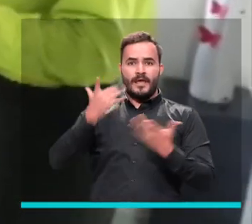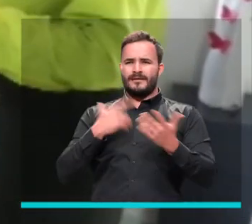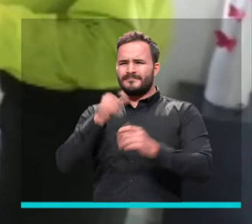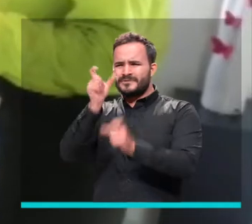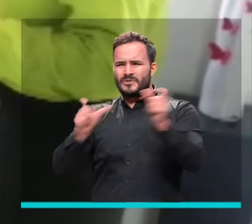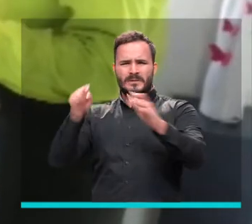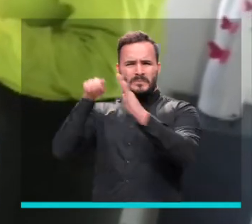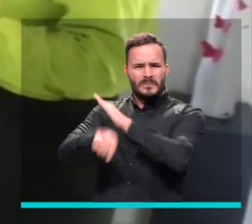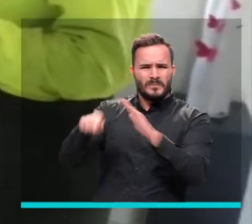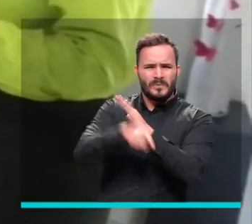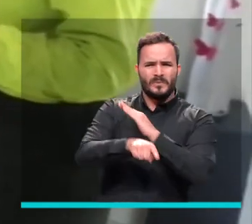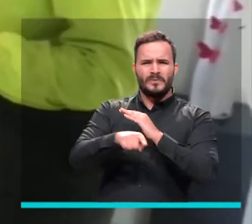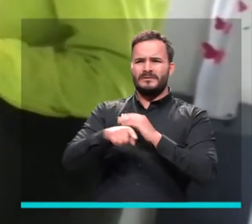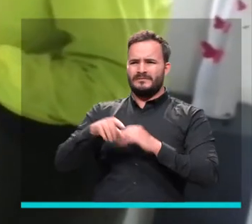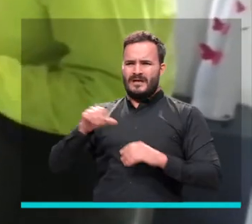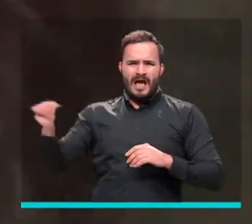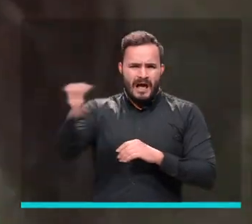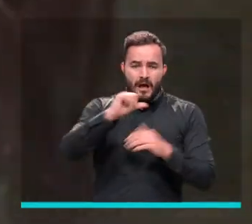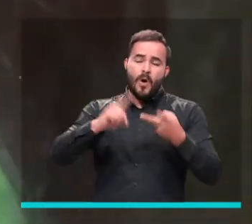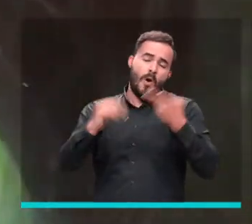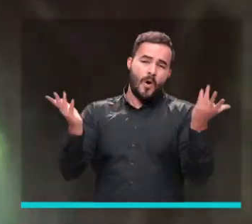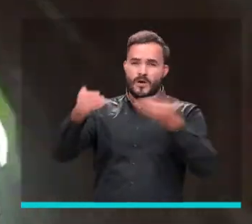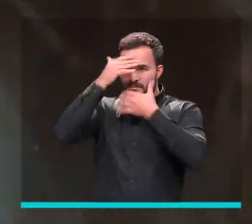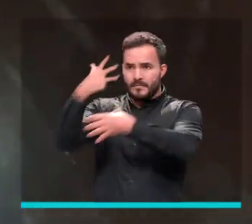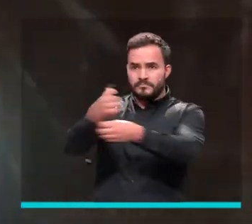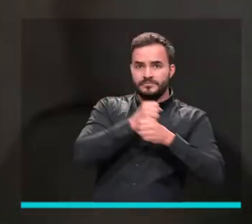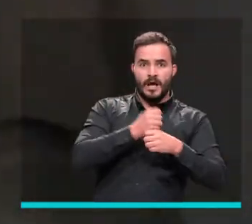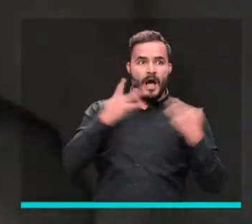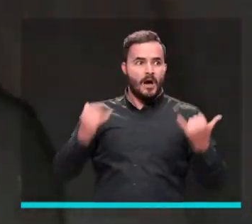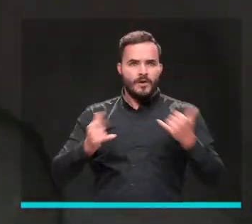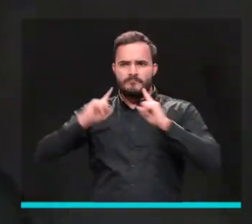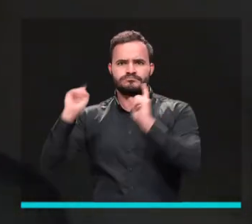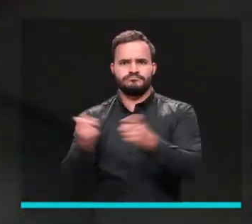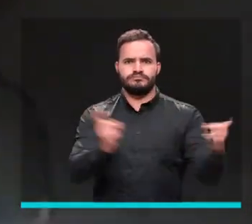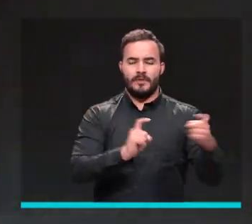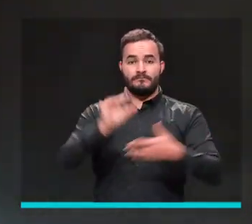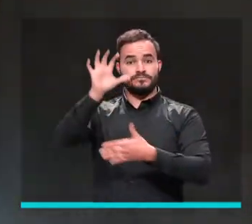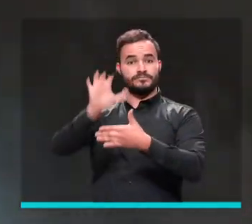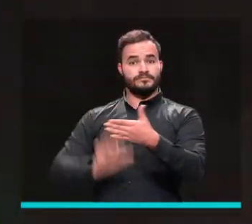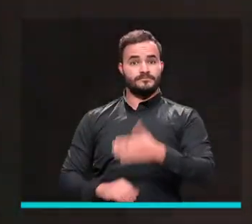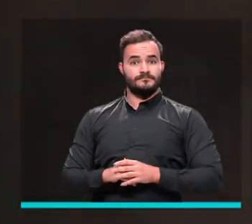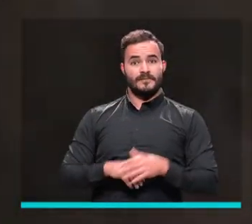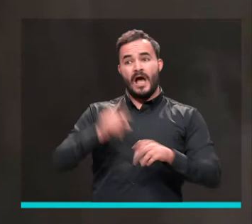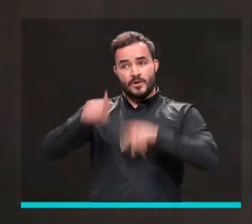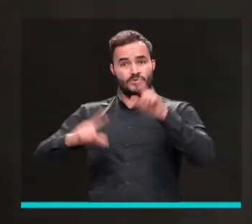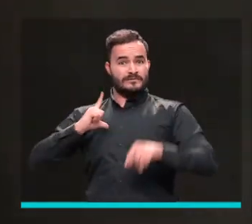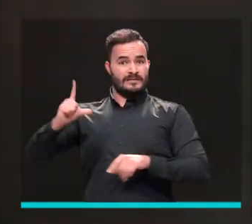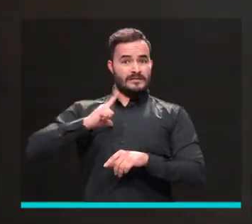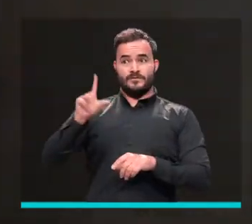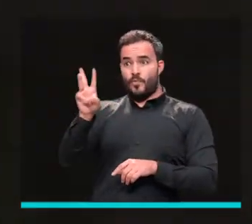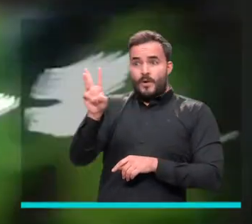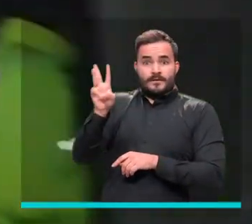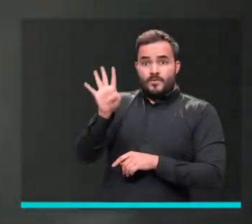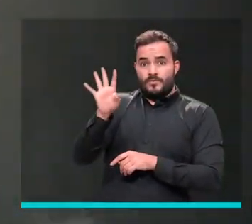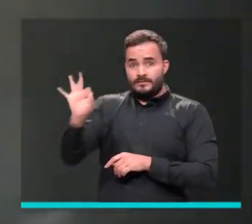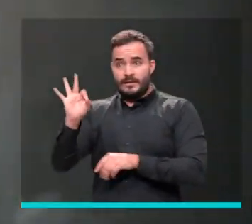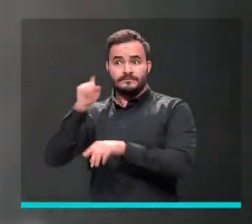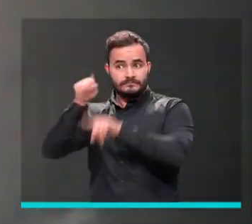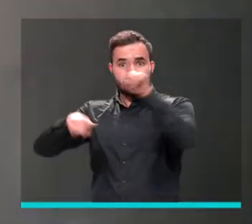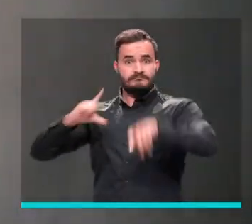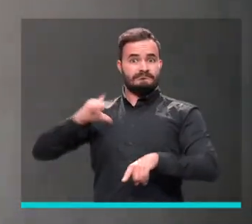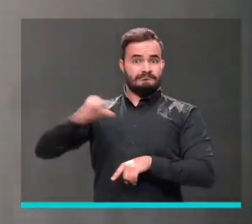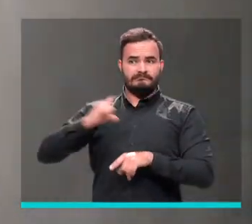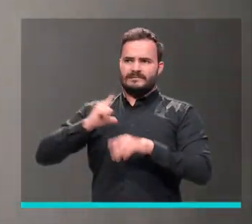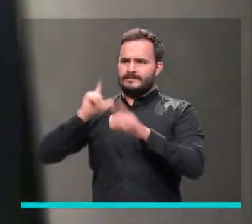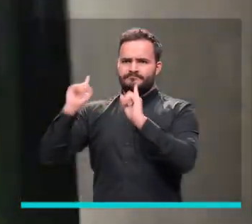feminicidios y secuestros que se han registrado este año. Las capturas de varios cabecillas y 43 miembros de bandas delincuenciales,